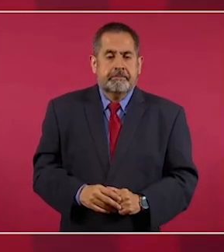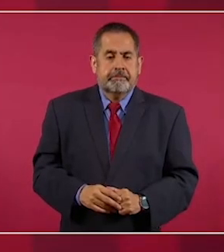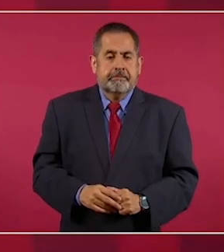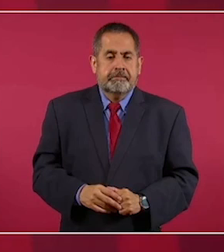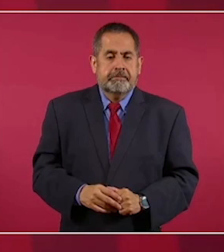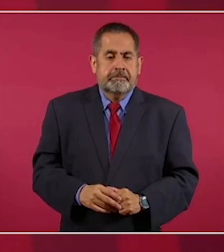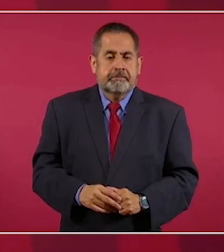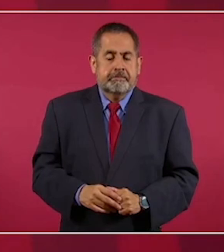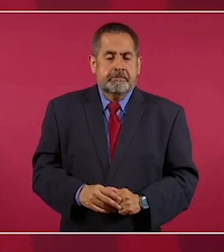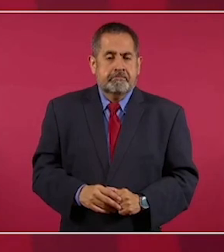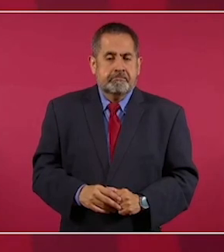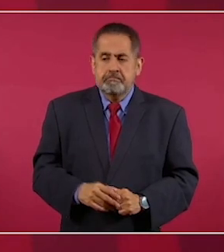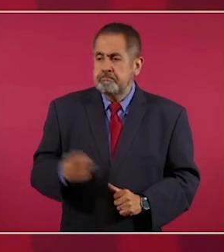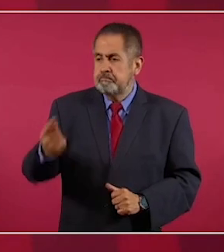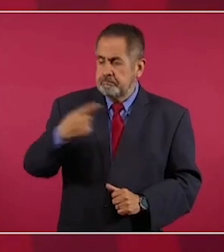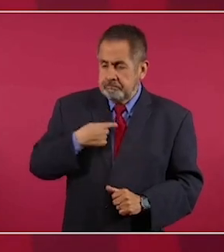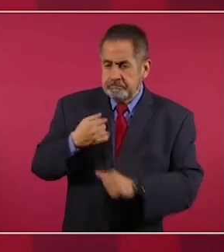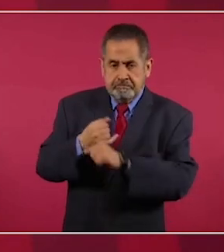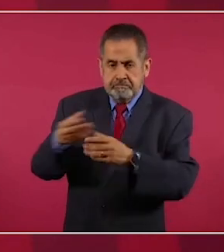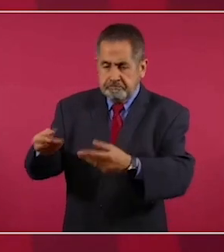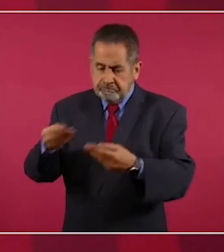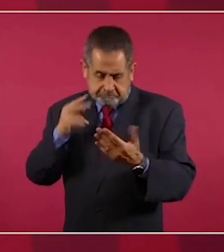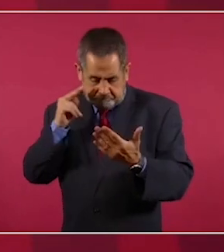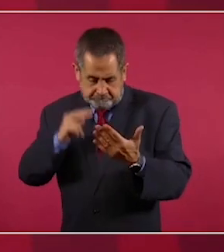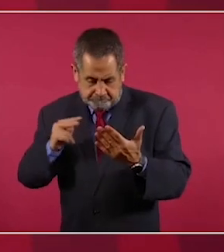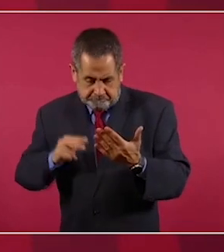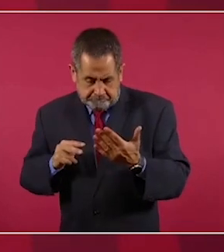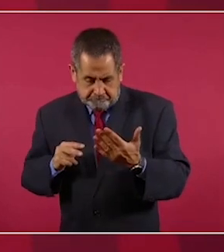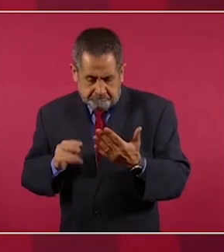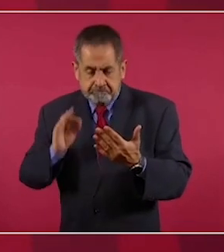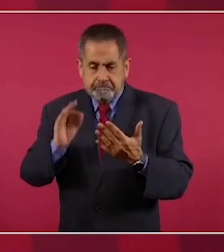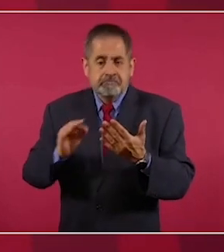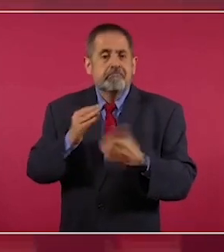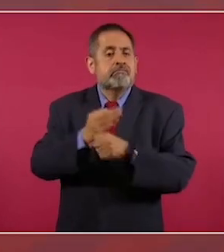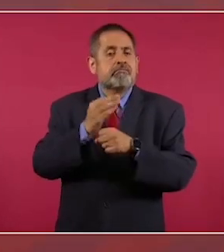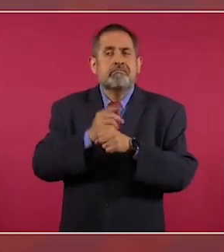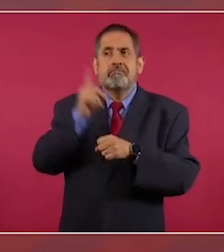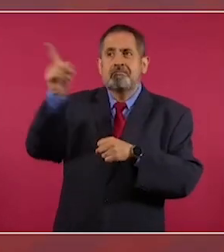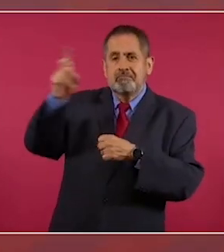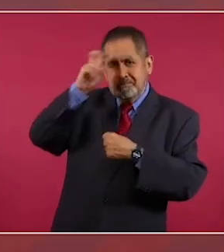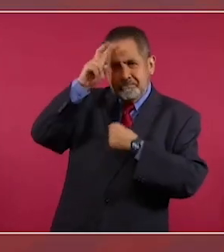Tengo informes de que ahora con el conflicto de Europa